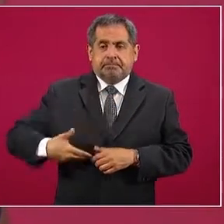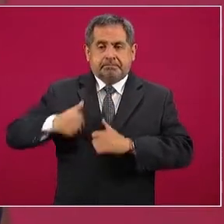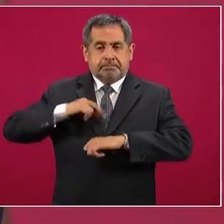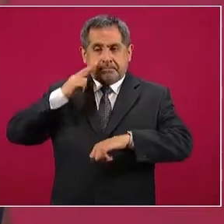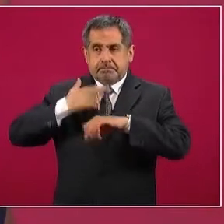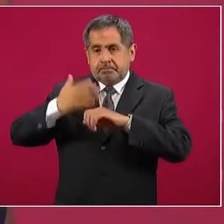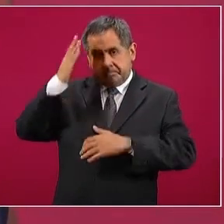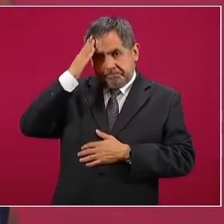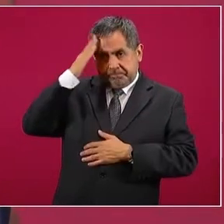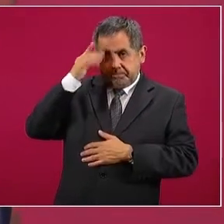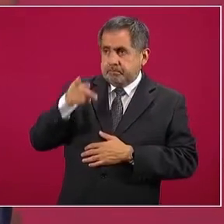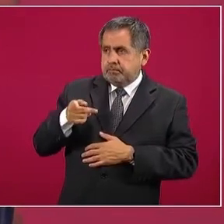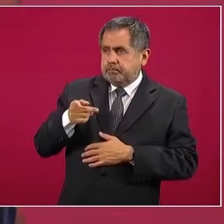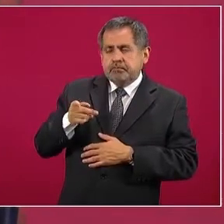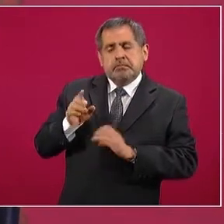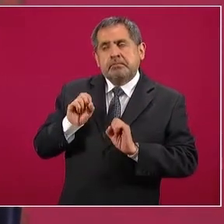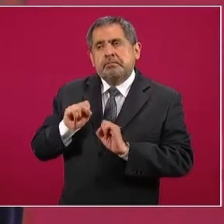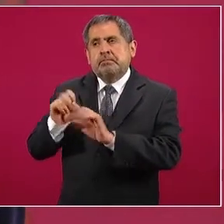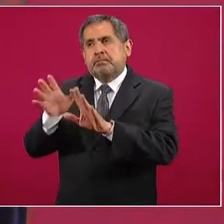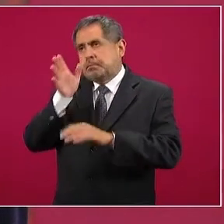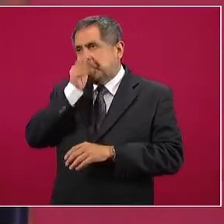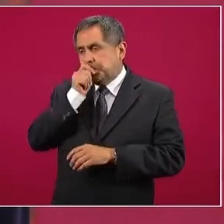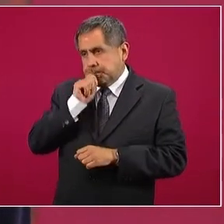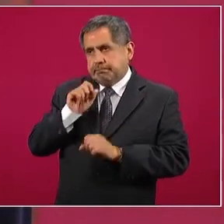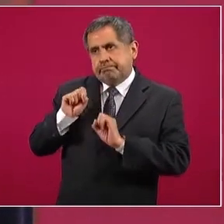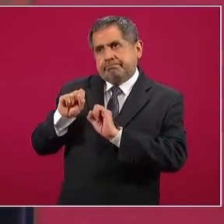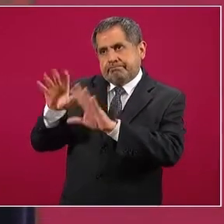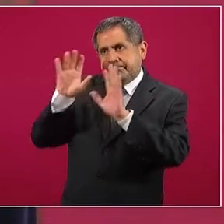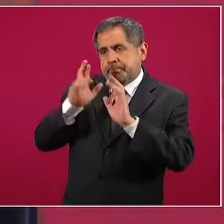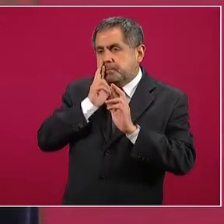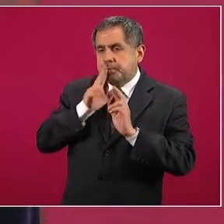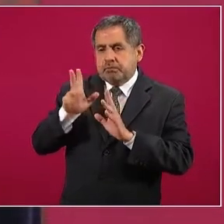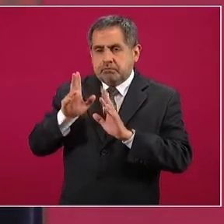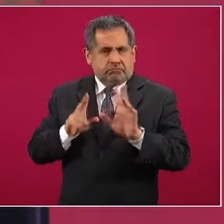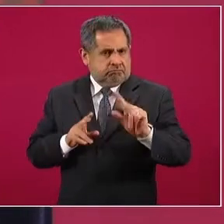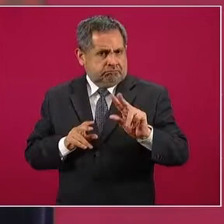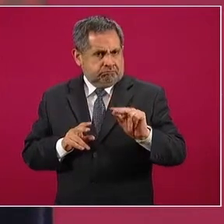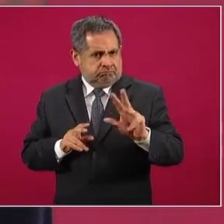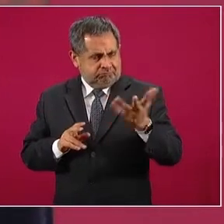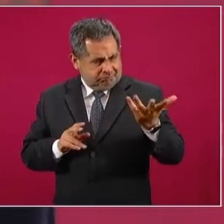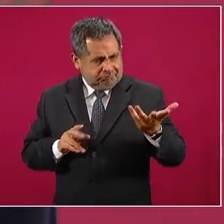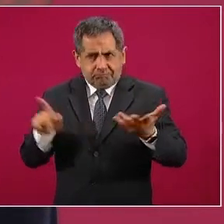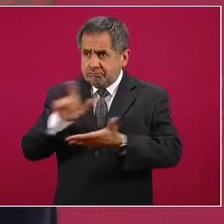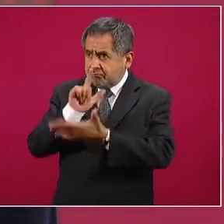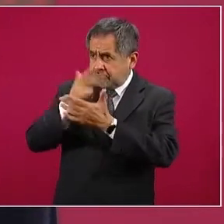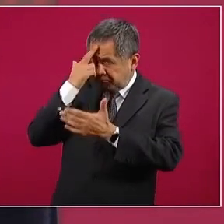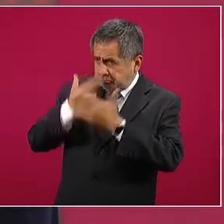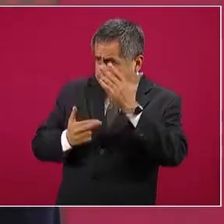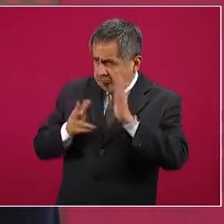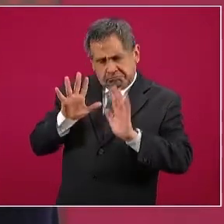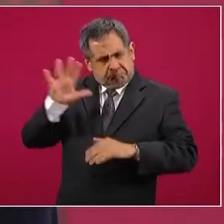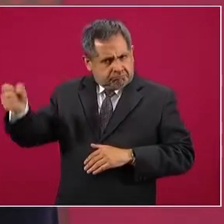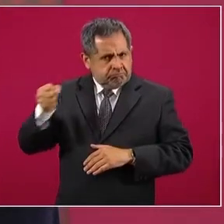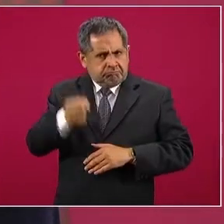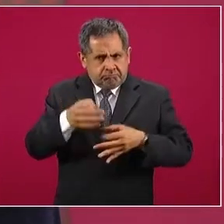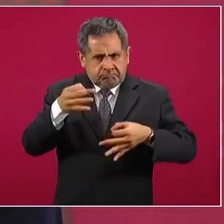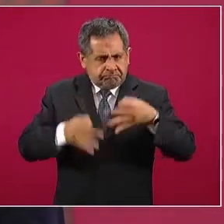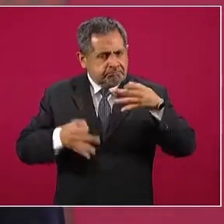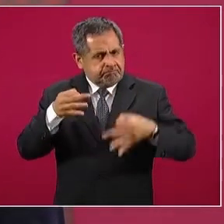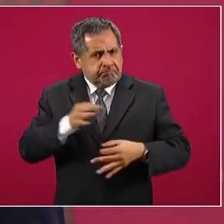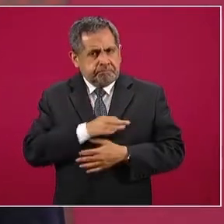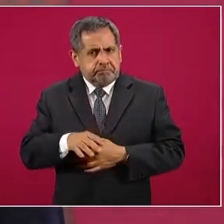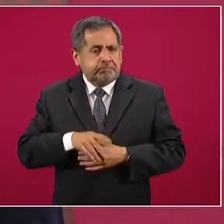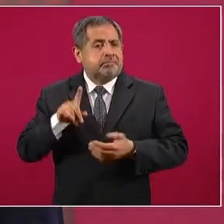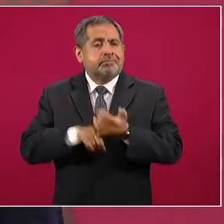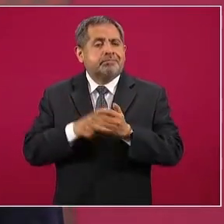Ejecutivo no tenga fuero, porque los problemas de corrupción, de